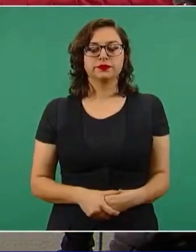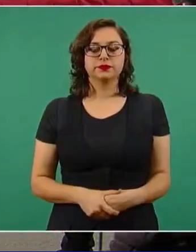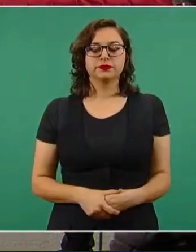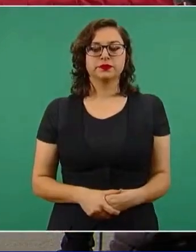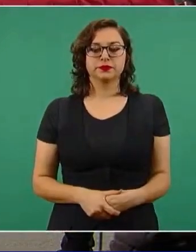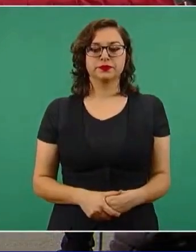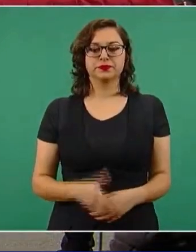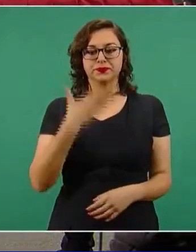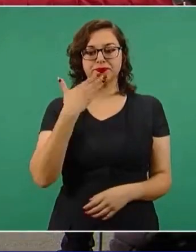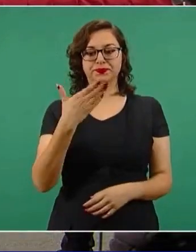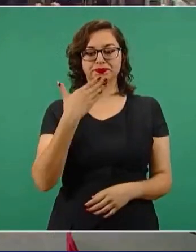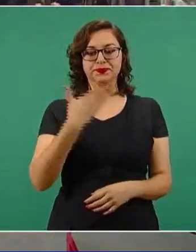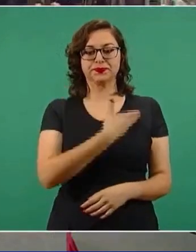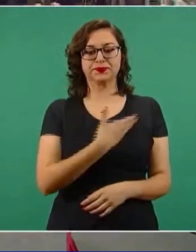Perfecto, presidente. Muchas gracias. Gracias. Y ahora...